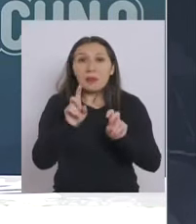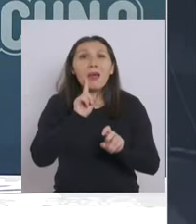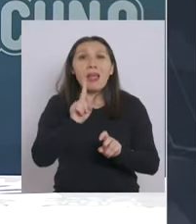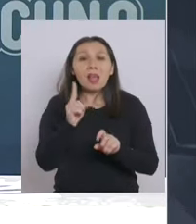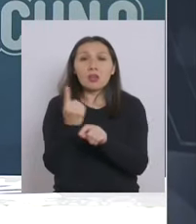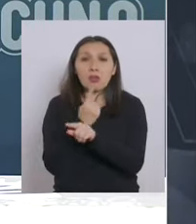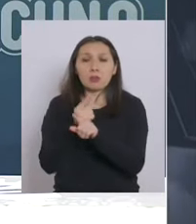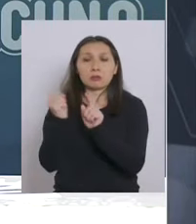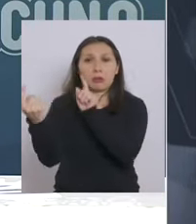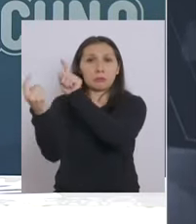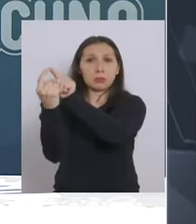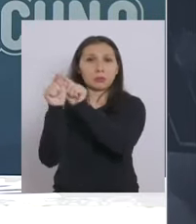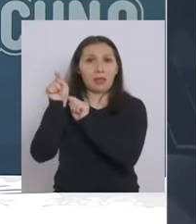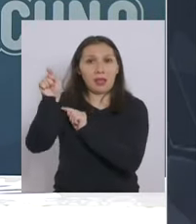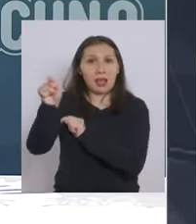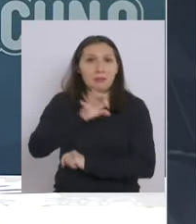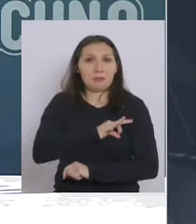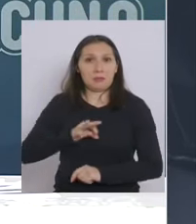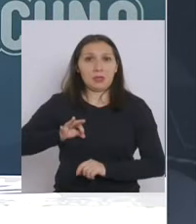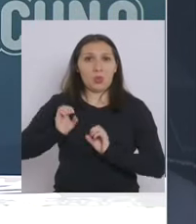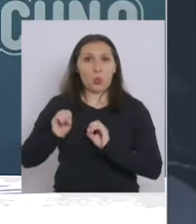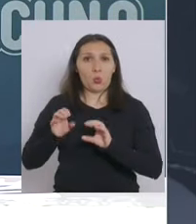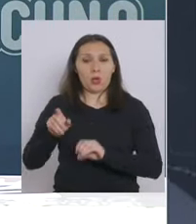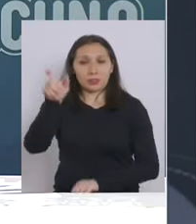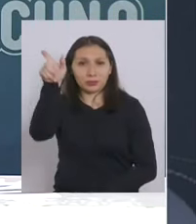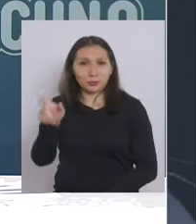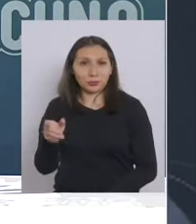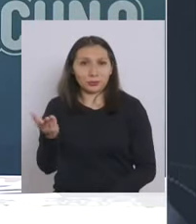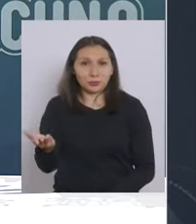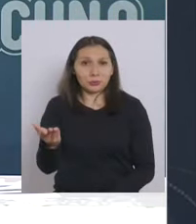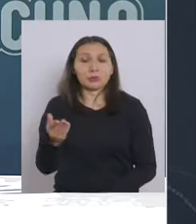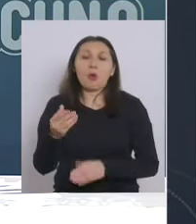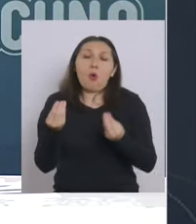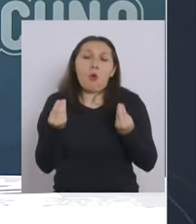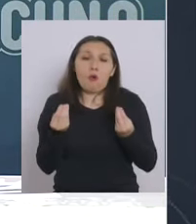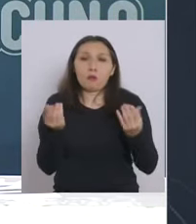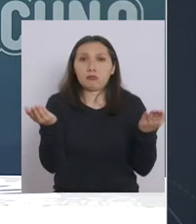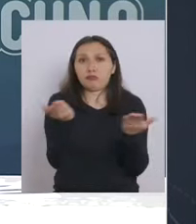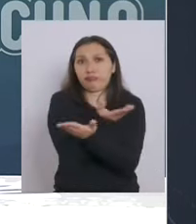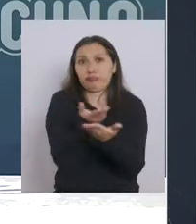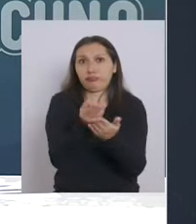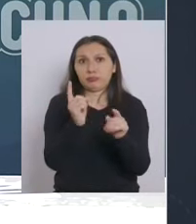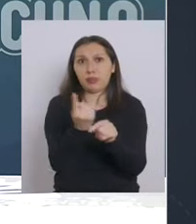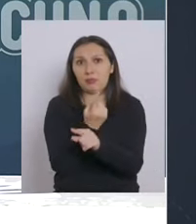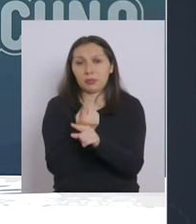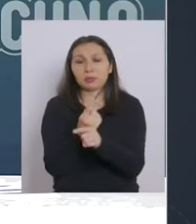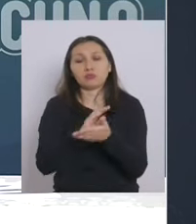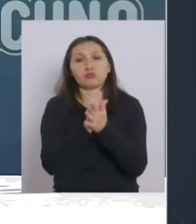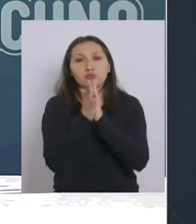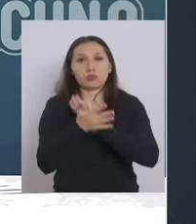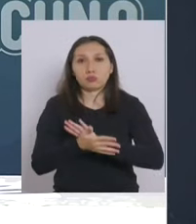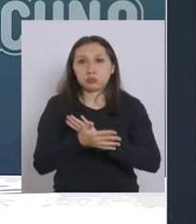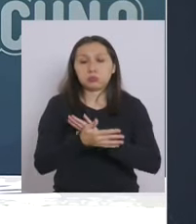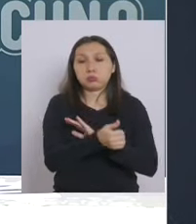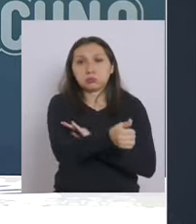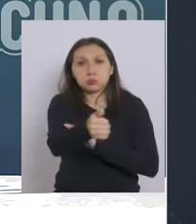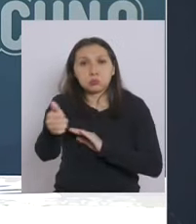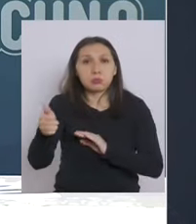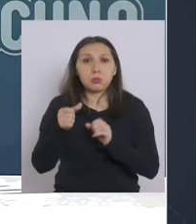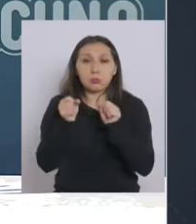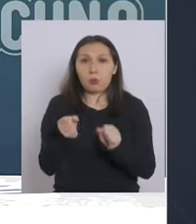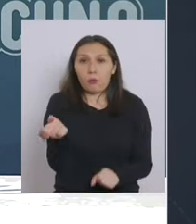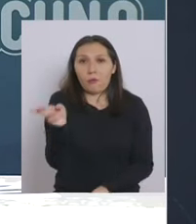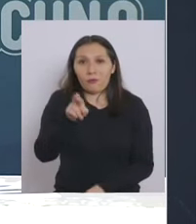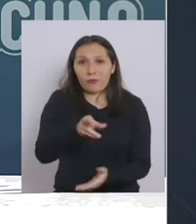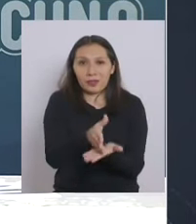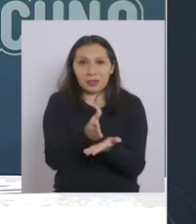conversarlo con el ministro de educación y obviamente dialogar para que todos y todas puedan